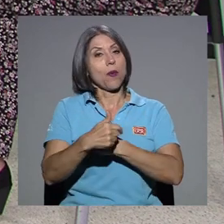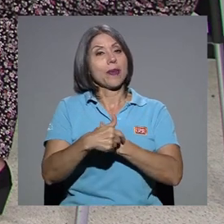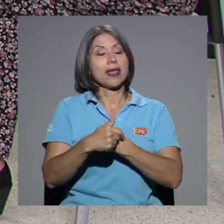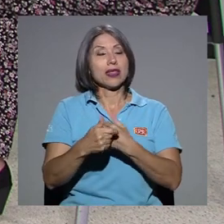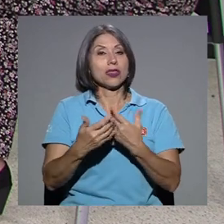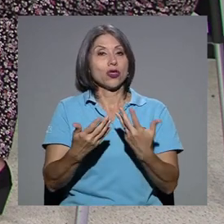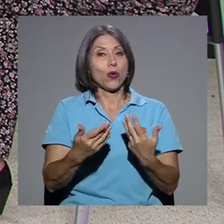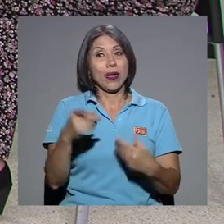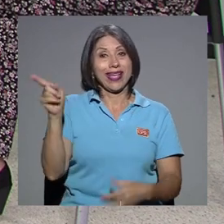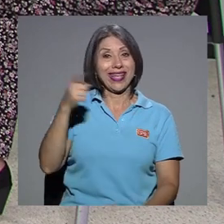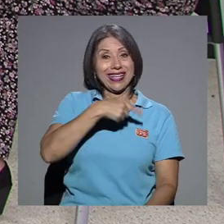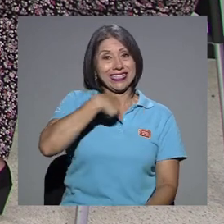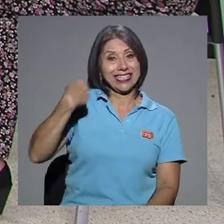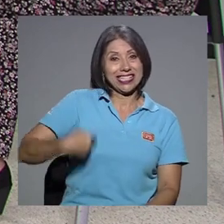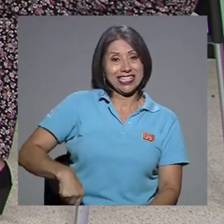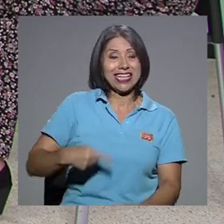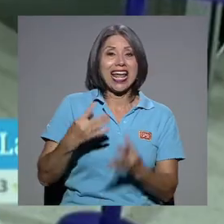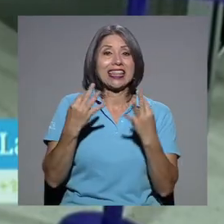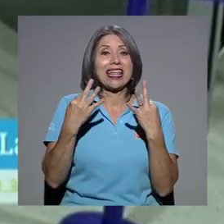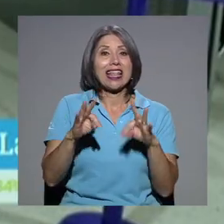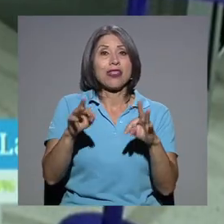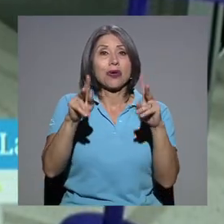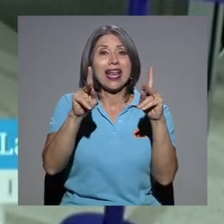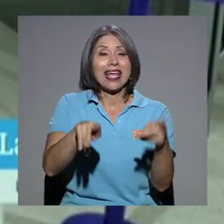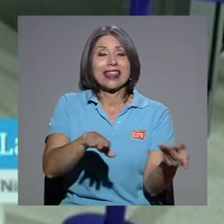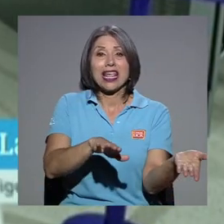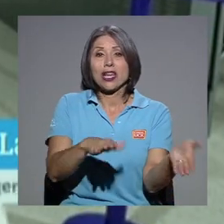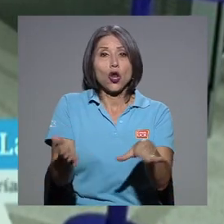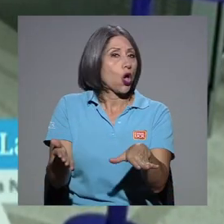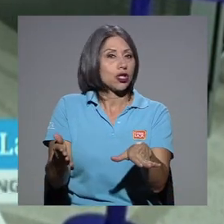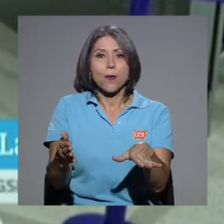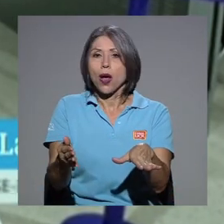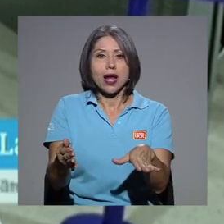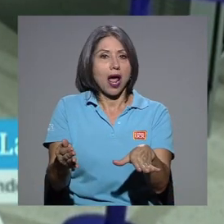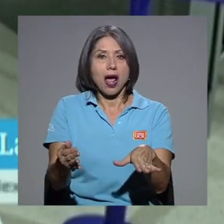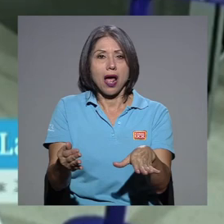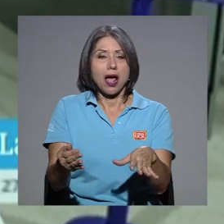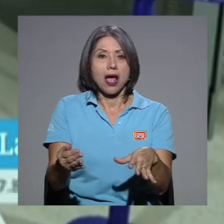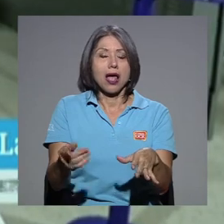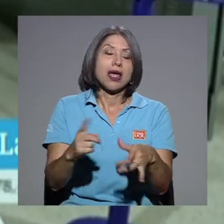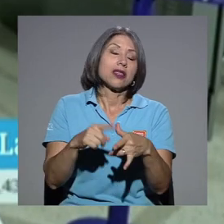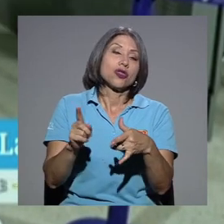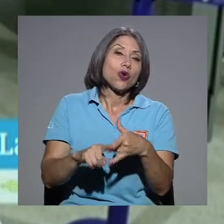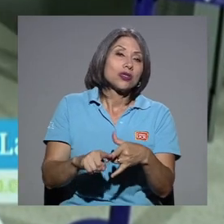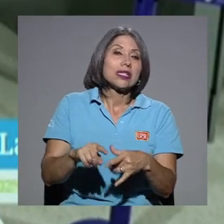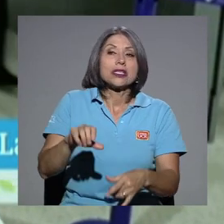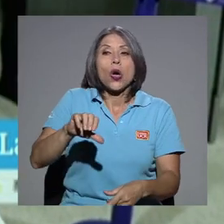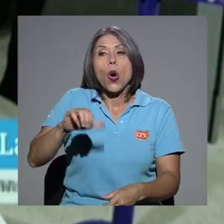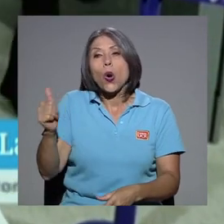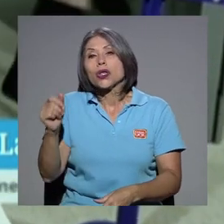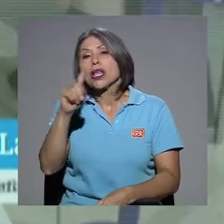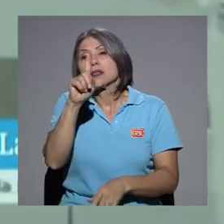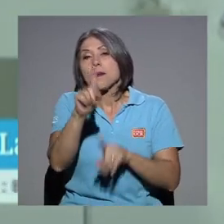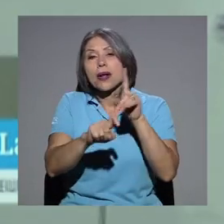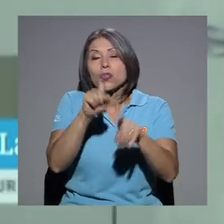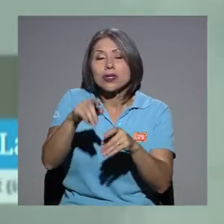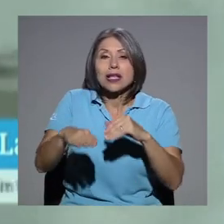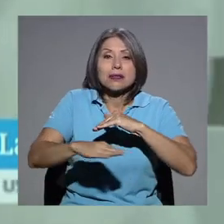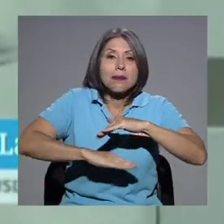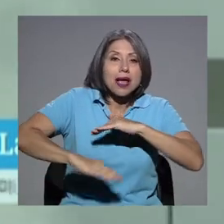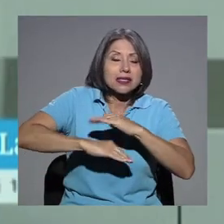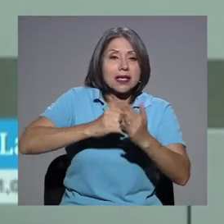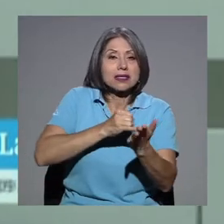China es que la gente no se muera. Entonces, muchas de las otras preguntas básicas de investigación y de epidemiología y de